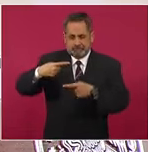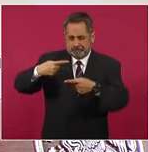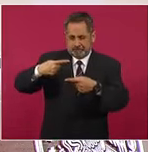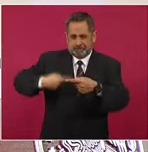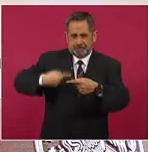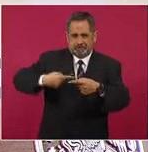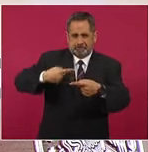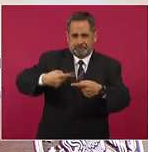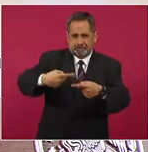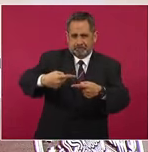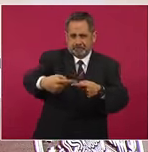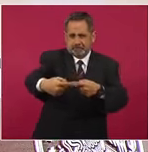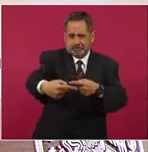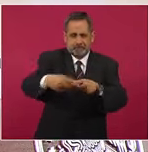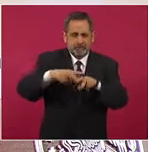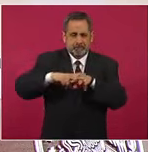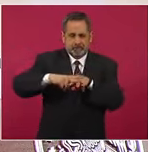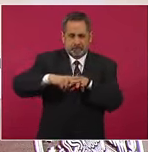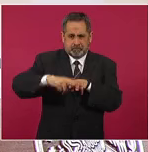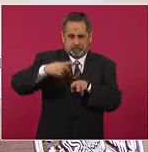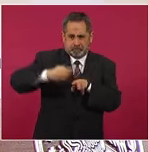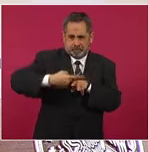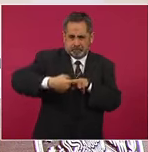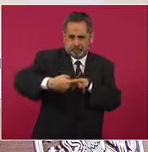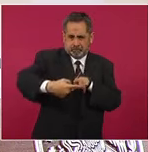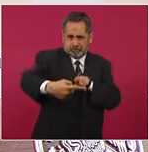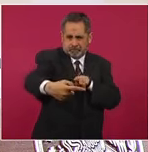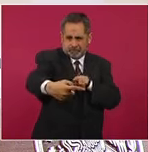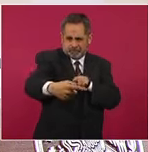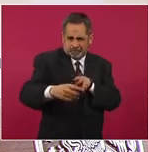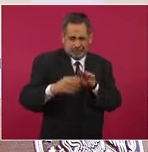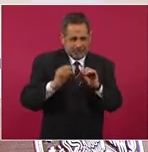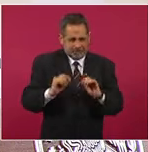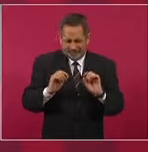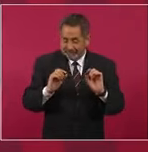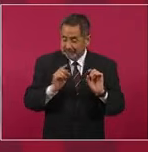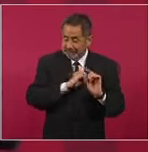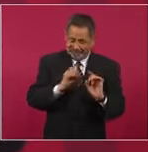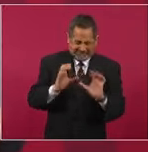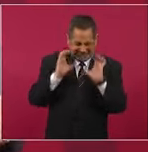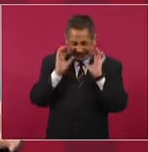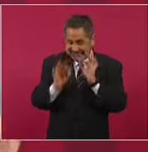que deben de estar bien despiertos,